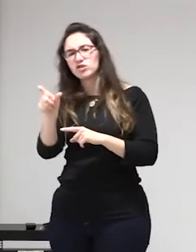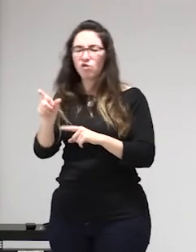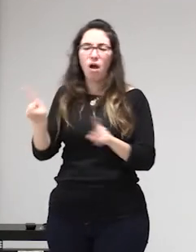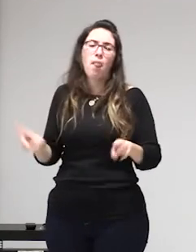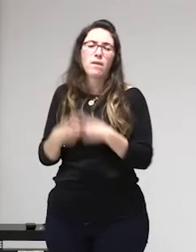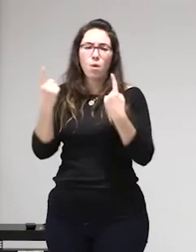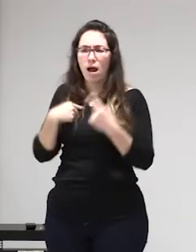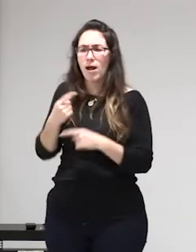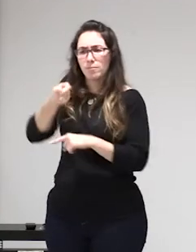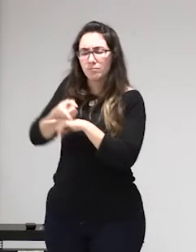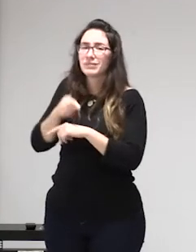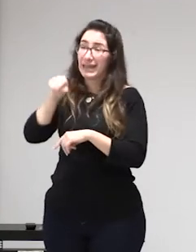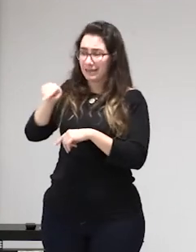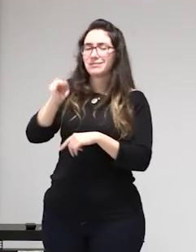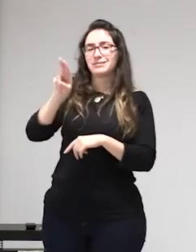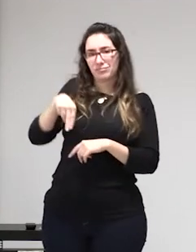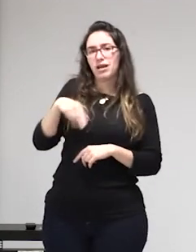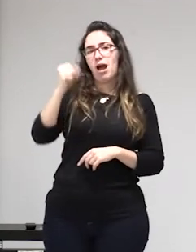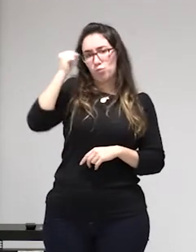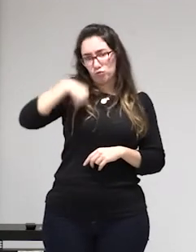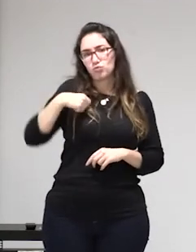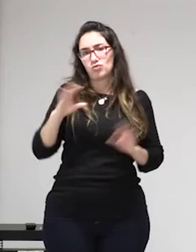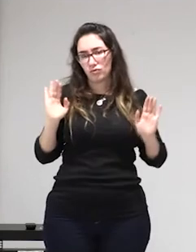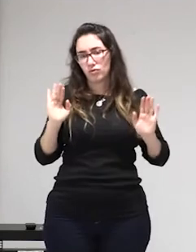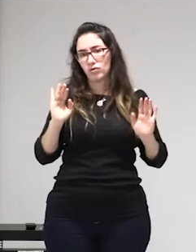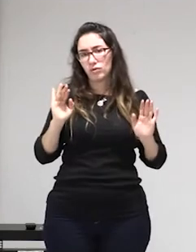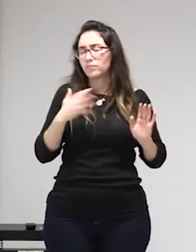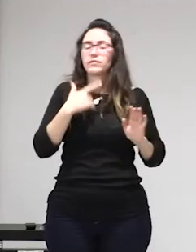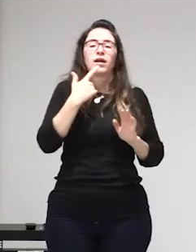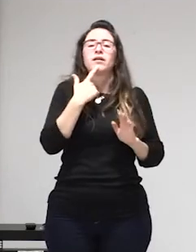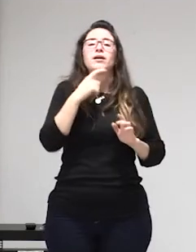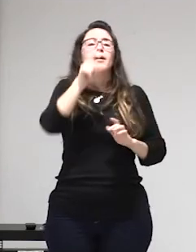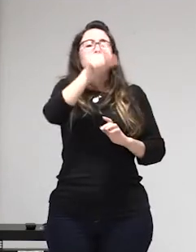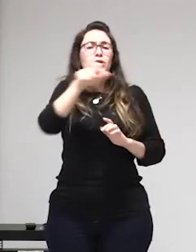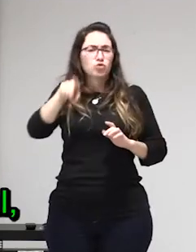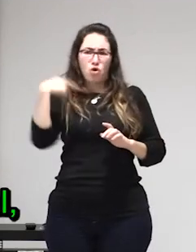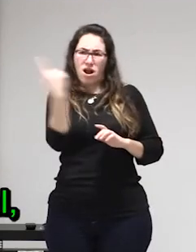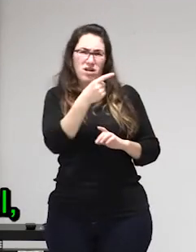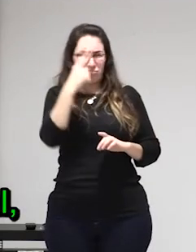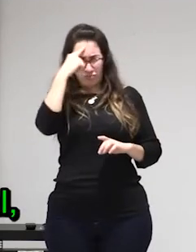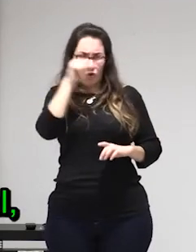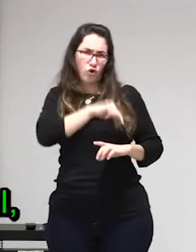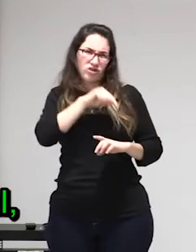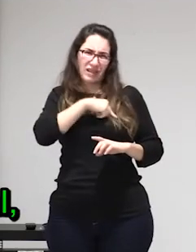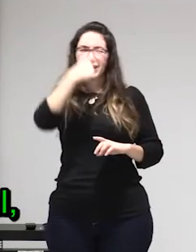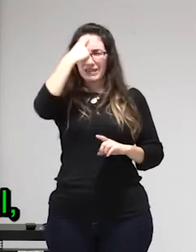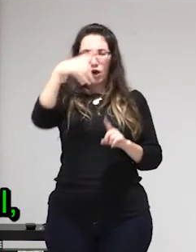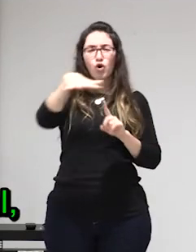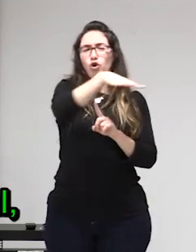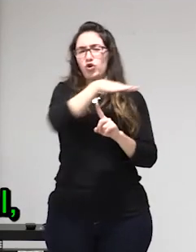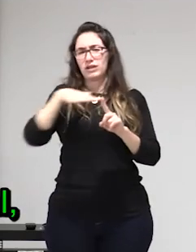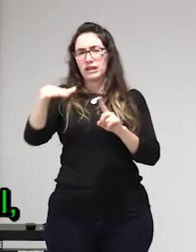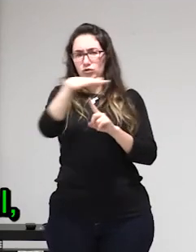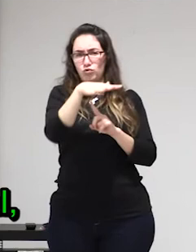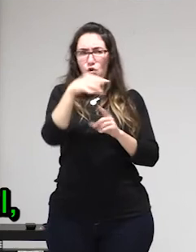básicamente lo que viene es eso es a cumplir su fantasía es a obtener un placer sexual esto en el contexto de